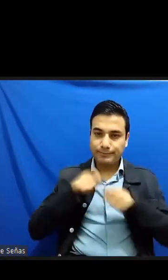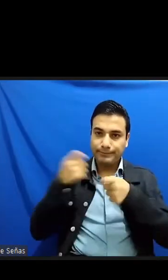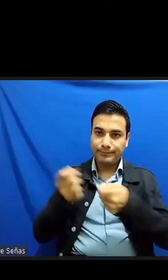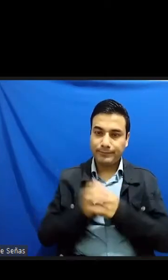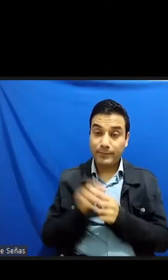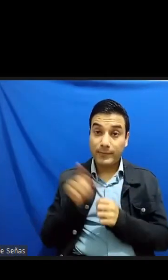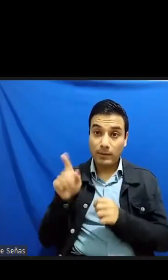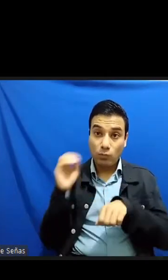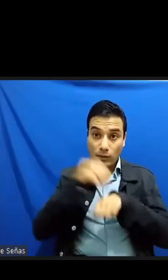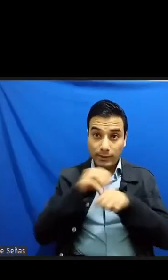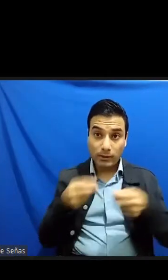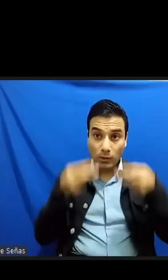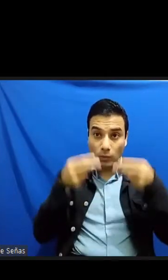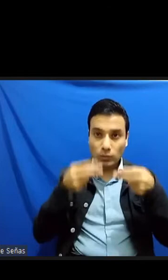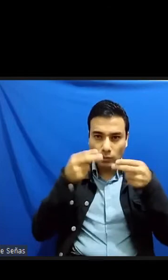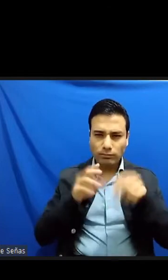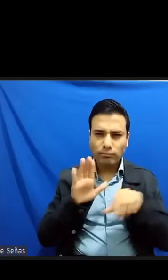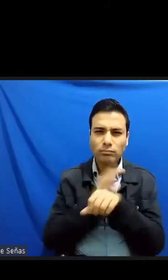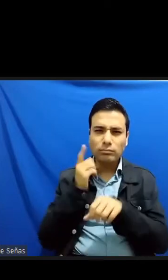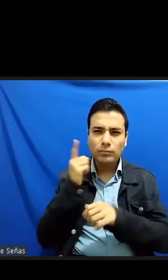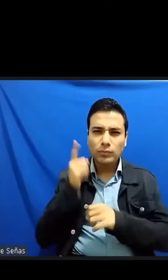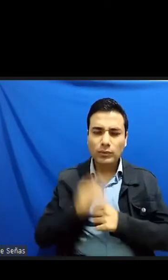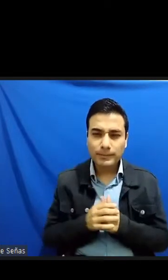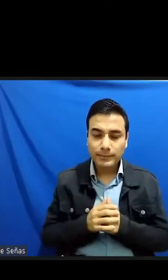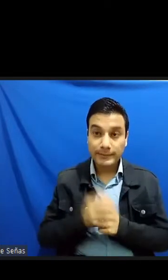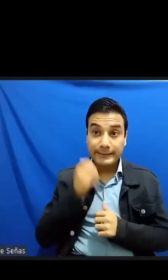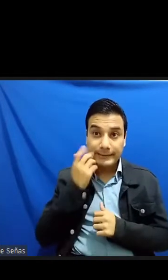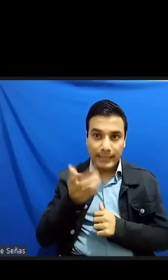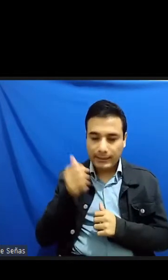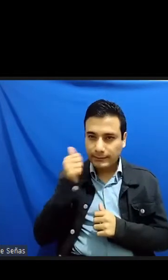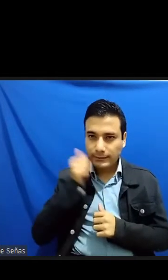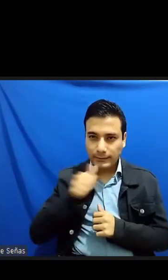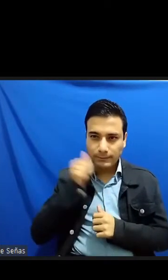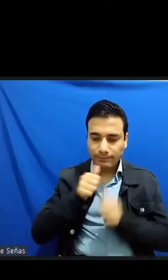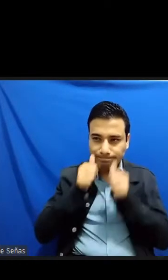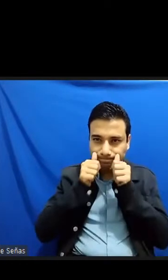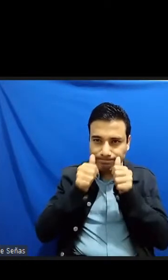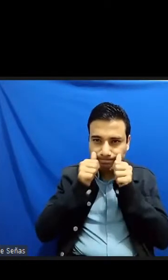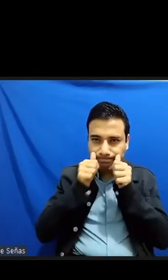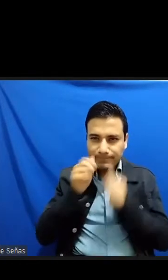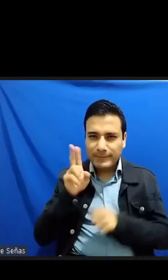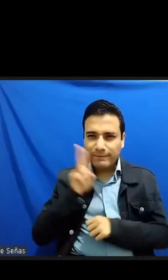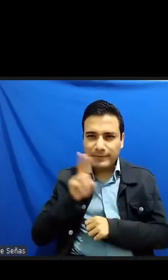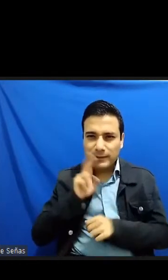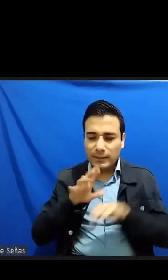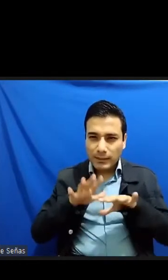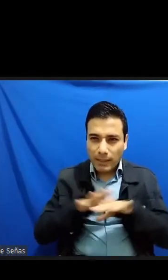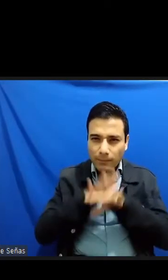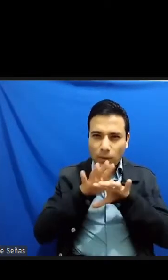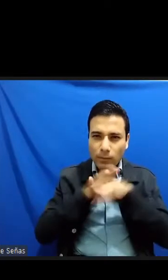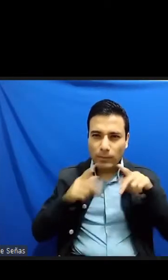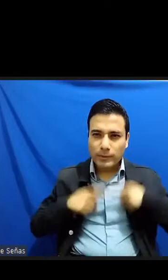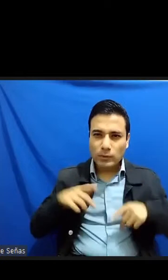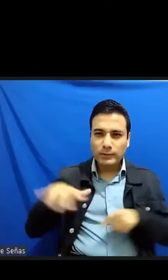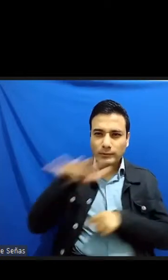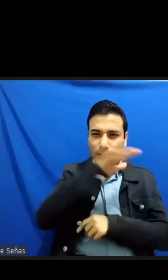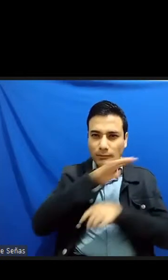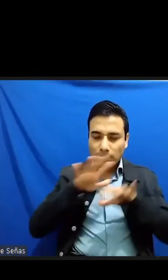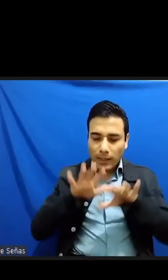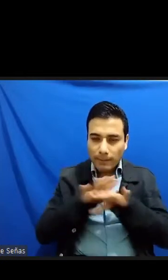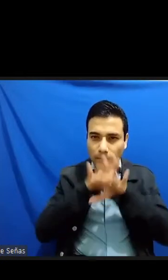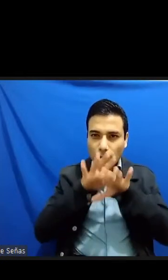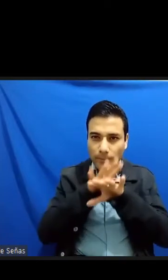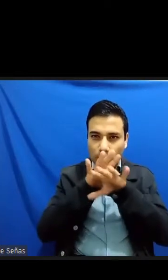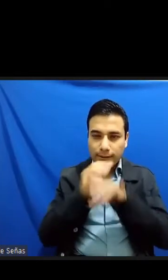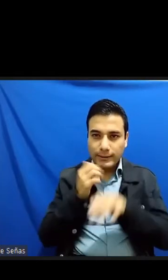con la única intención de estar al tanto de los cambios que iba sufriendo la sociedad y como el